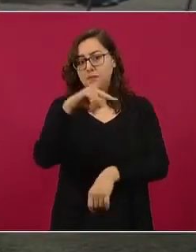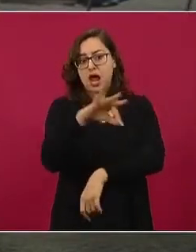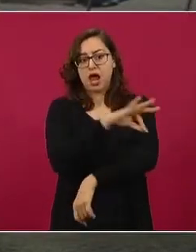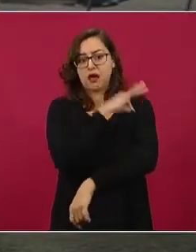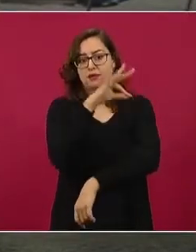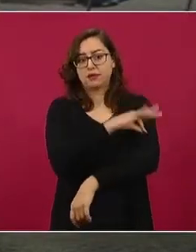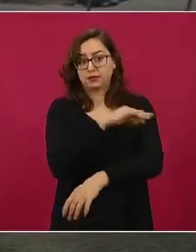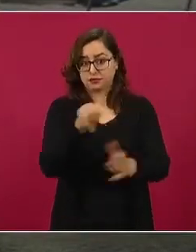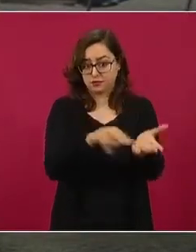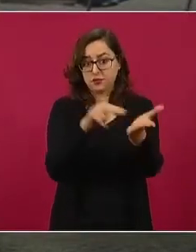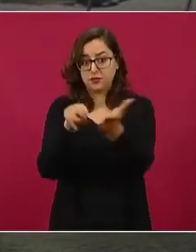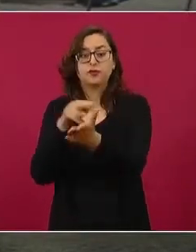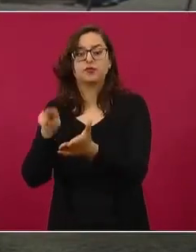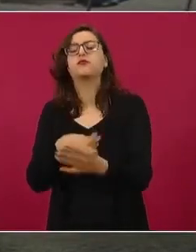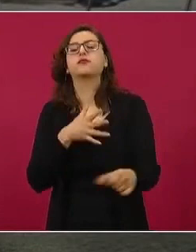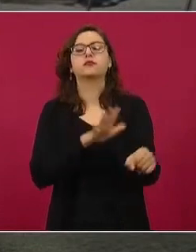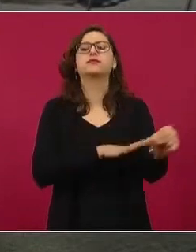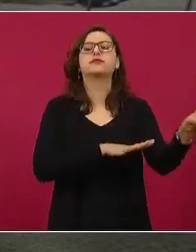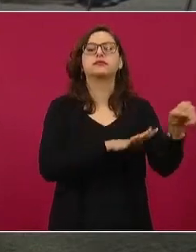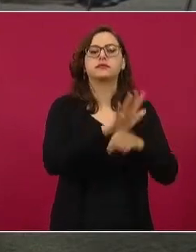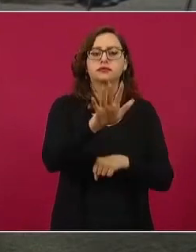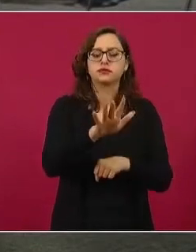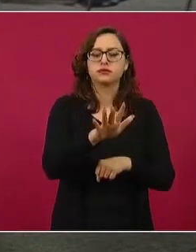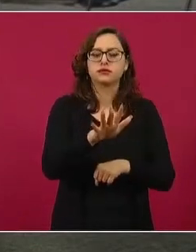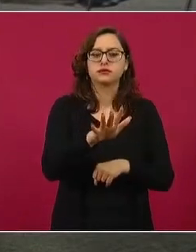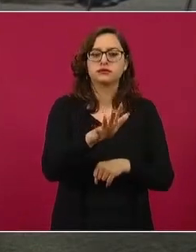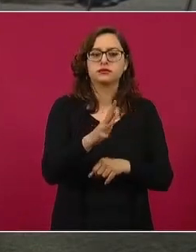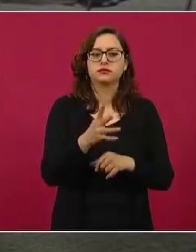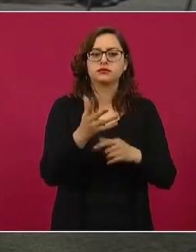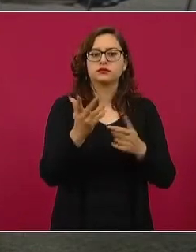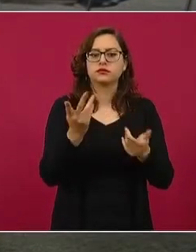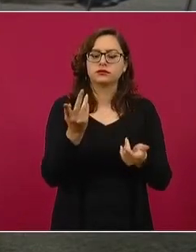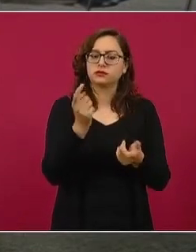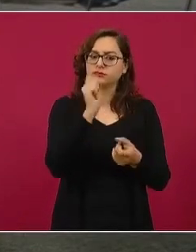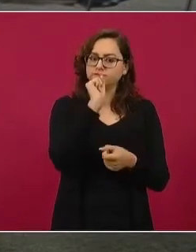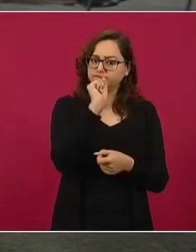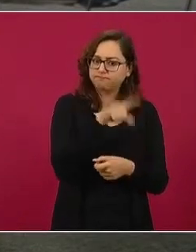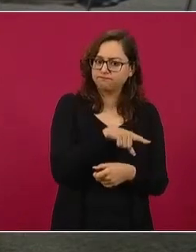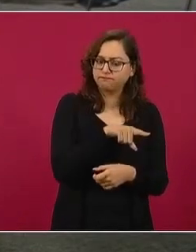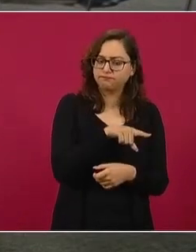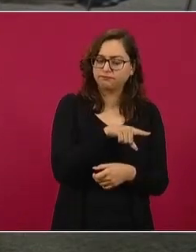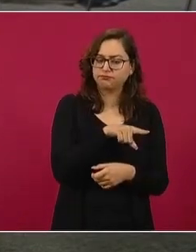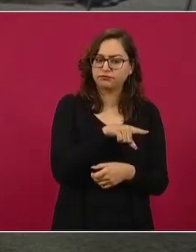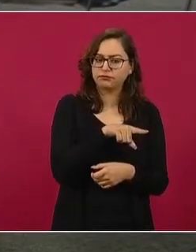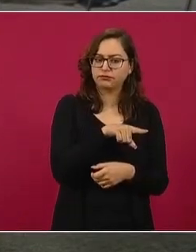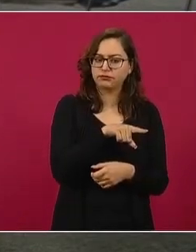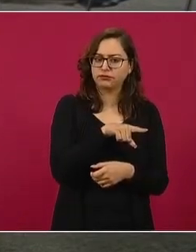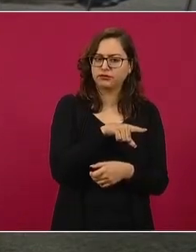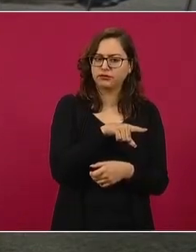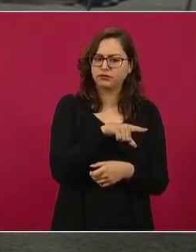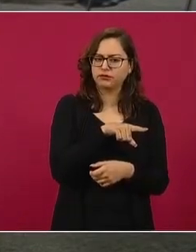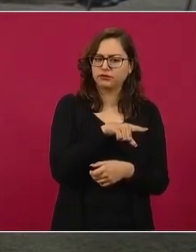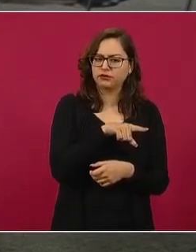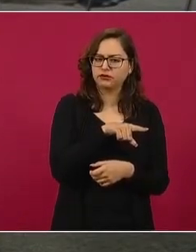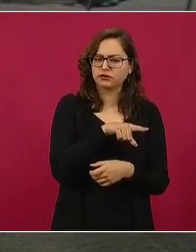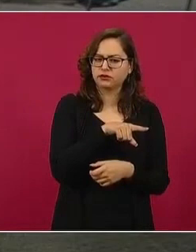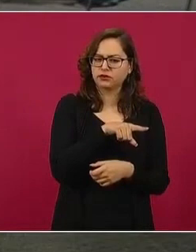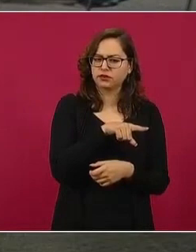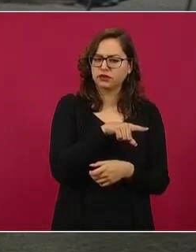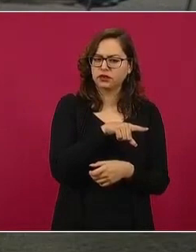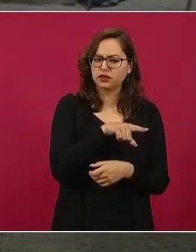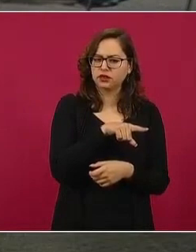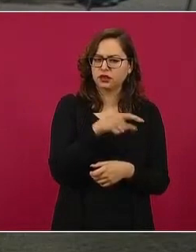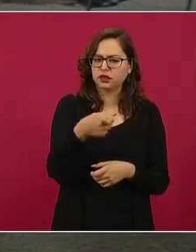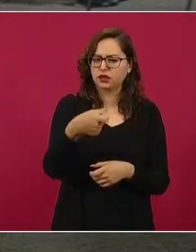y también no sé si sea su corresponsabilidad conocer qué pasa con el medicamento de Molnupiravir,